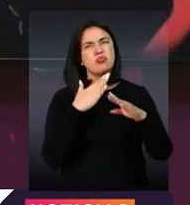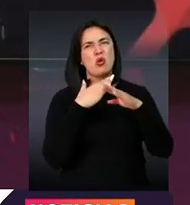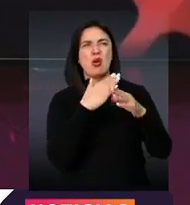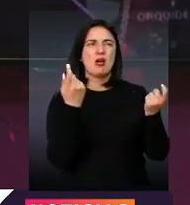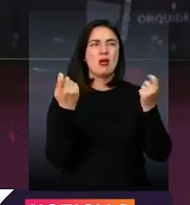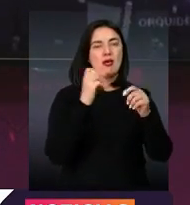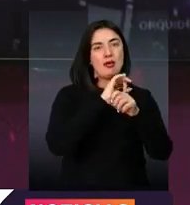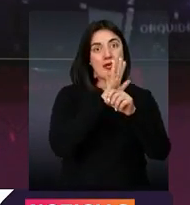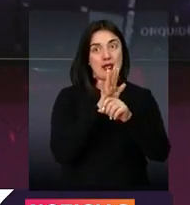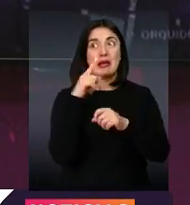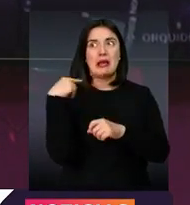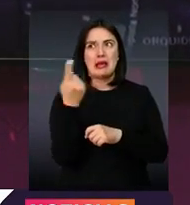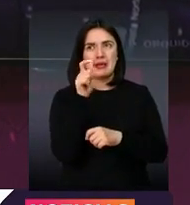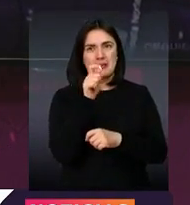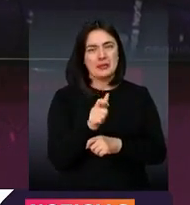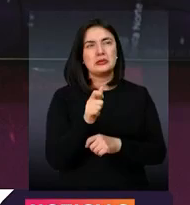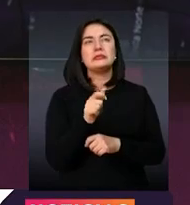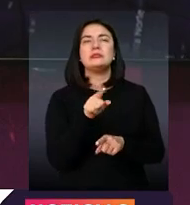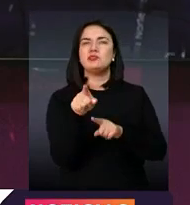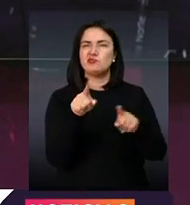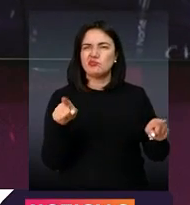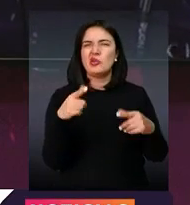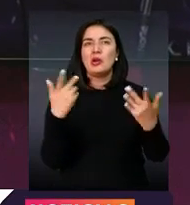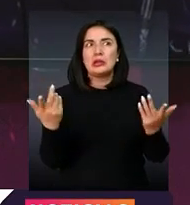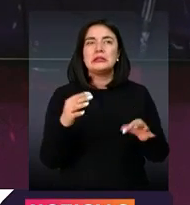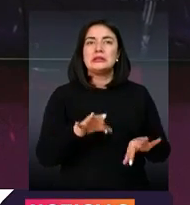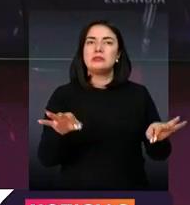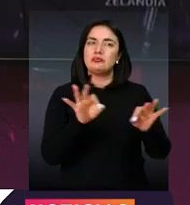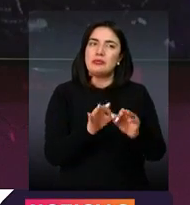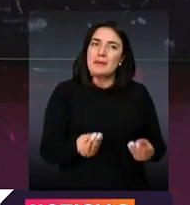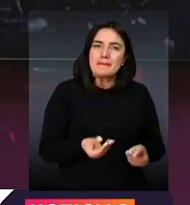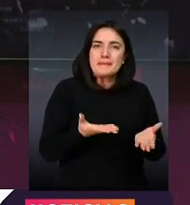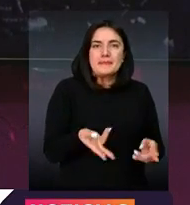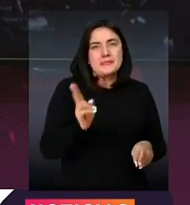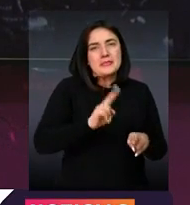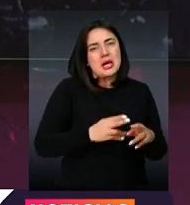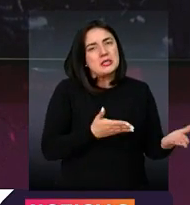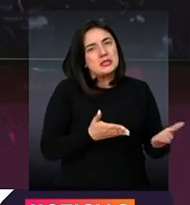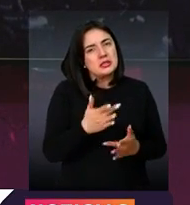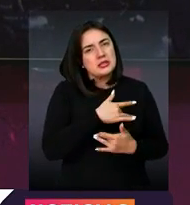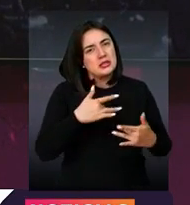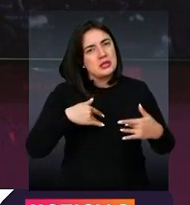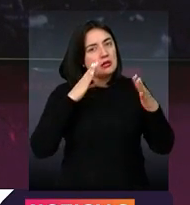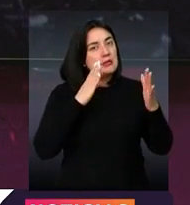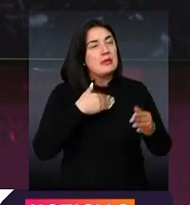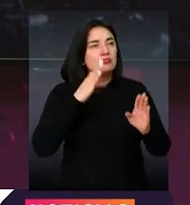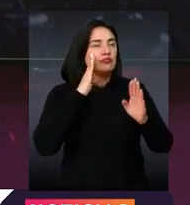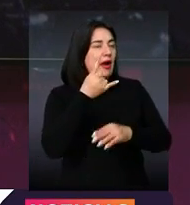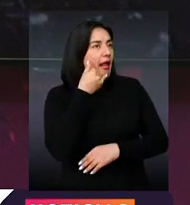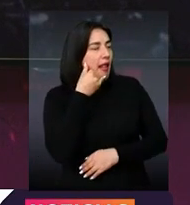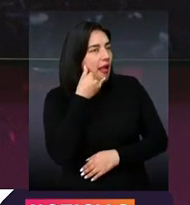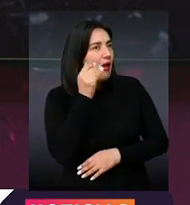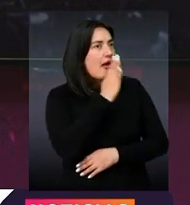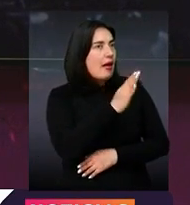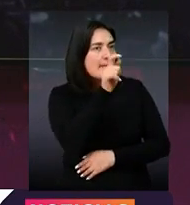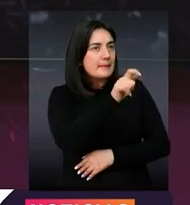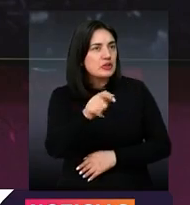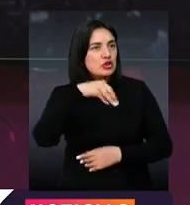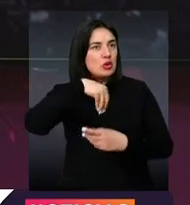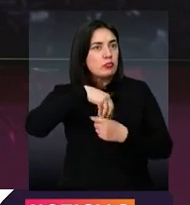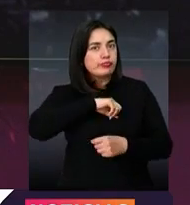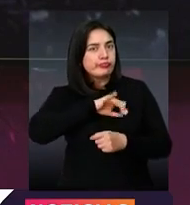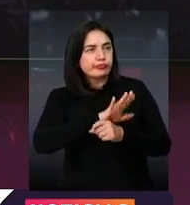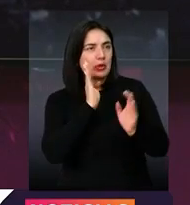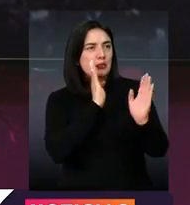El funcionario destacó, entre otras, la ampliación de servicios de salud como la atención telefónica y presencial a pacientes con COVID-19